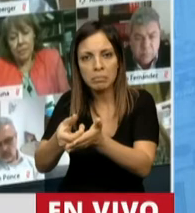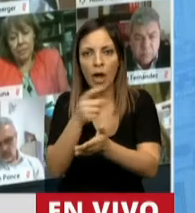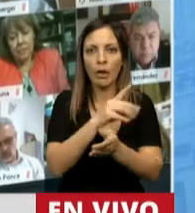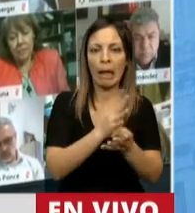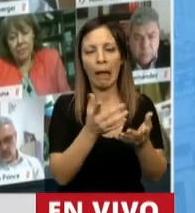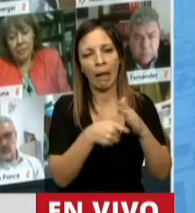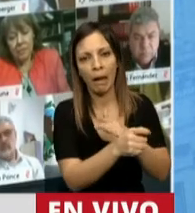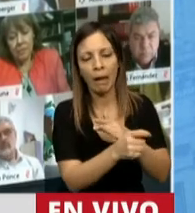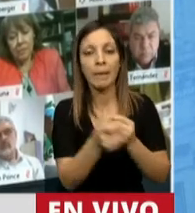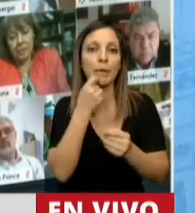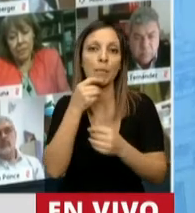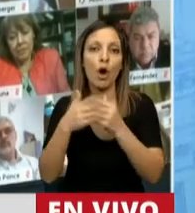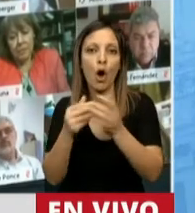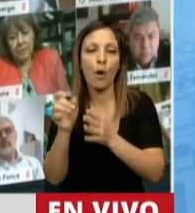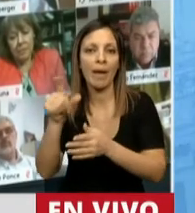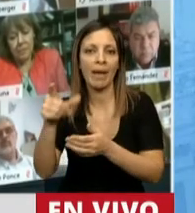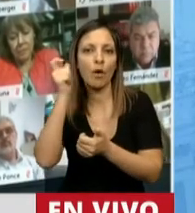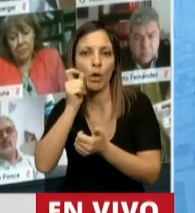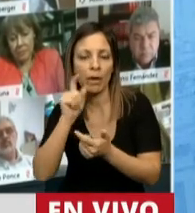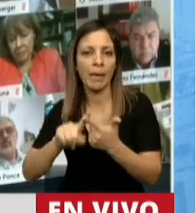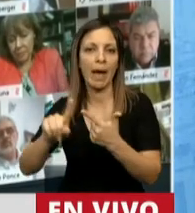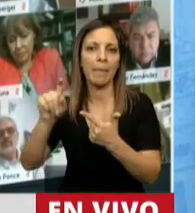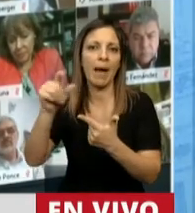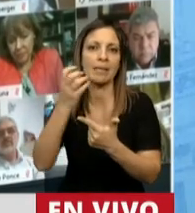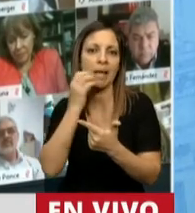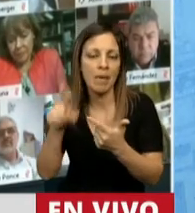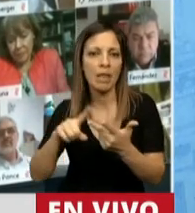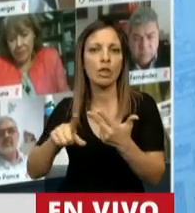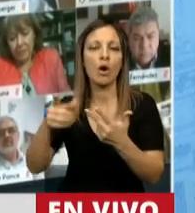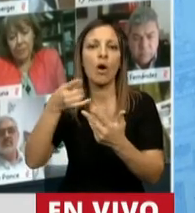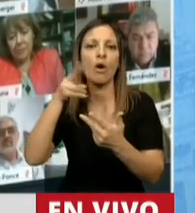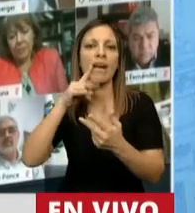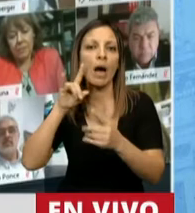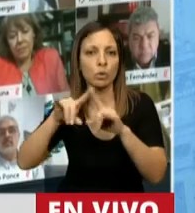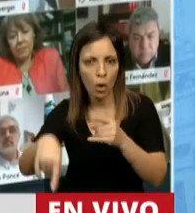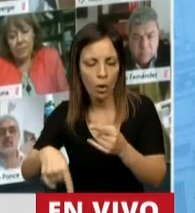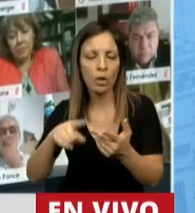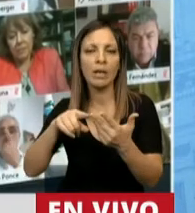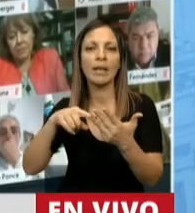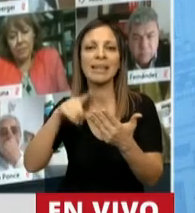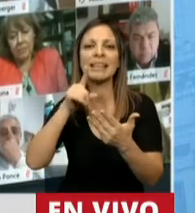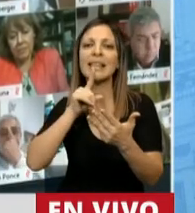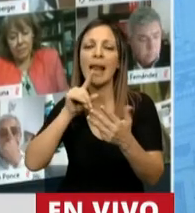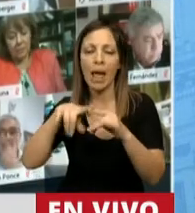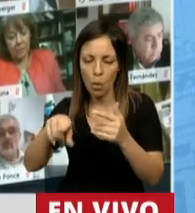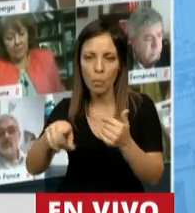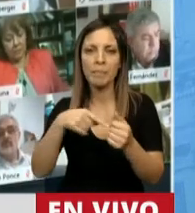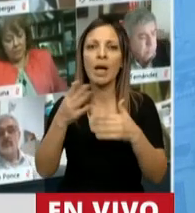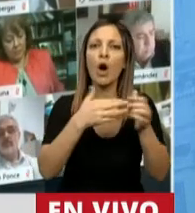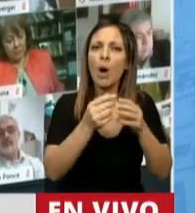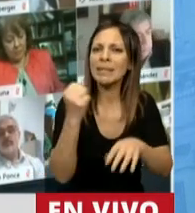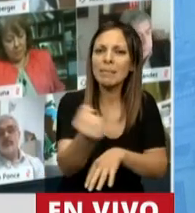saneamiento en Comodoro Rivadavia, Sarmiento, en la capital, en Rawson, en Trelew, obras viales